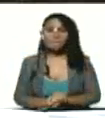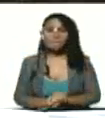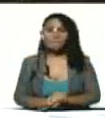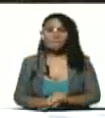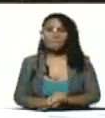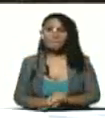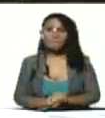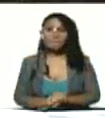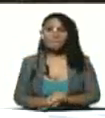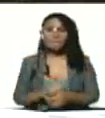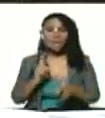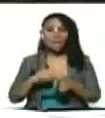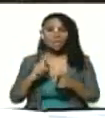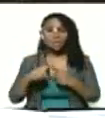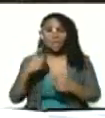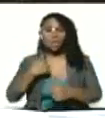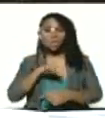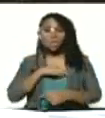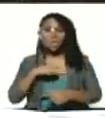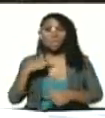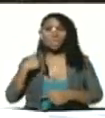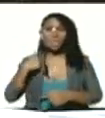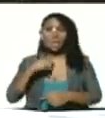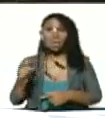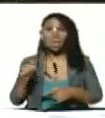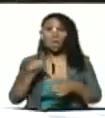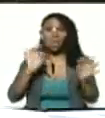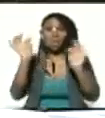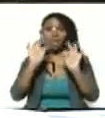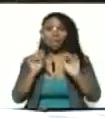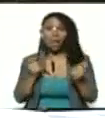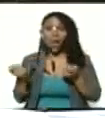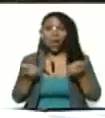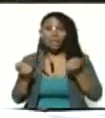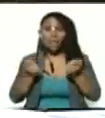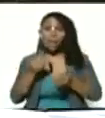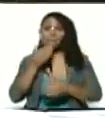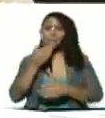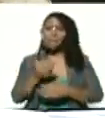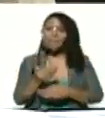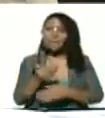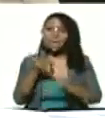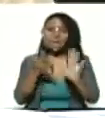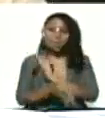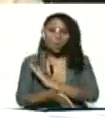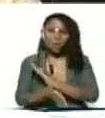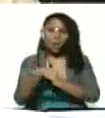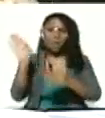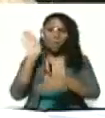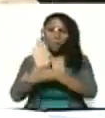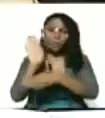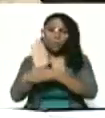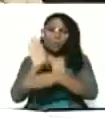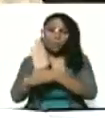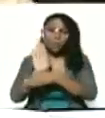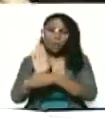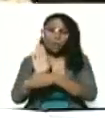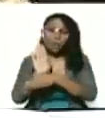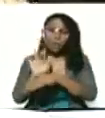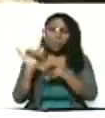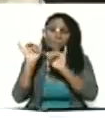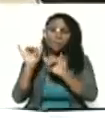entonces nosotros tenemos que manejar un método que permita los cuidados el